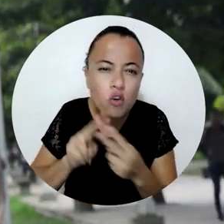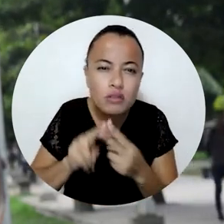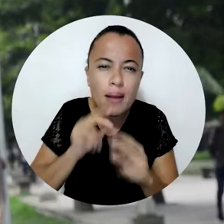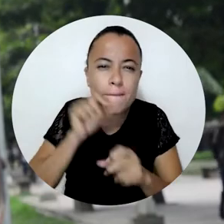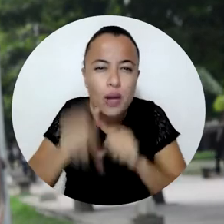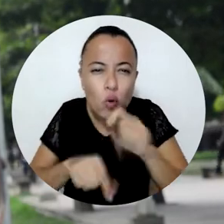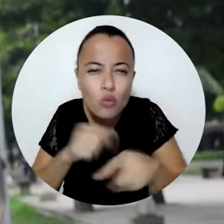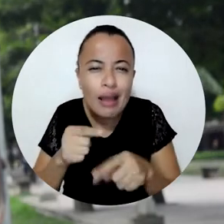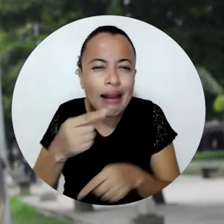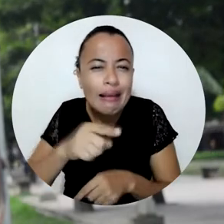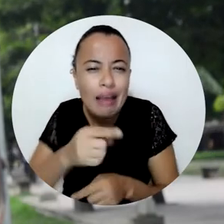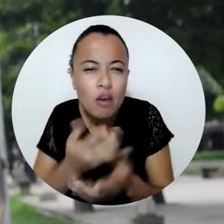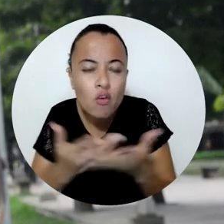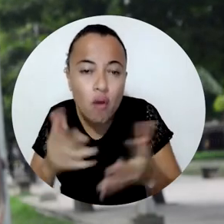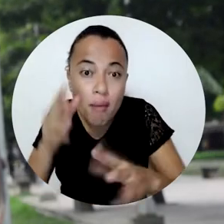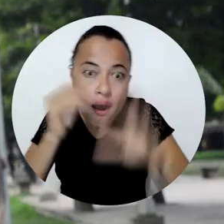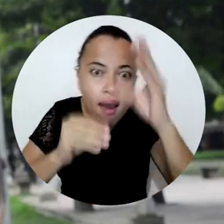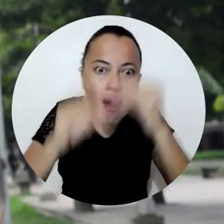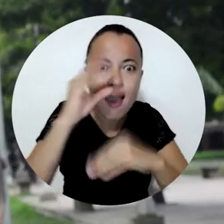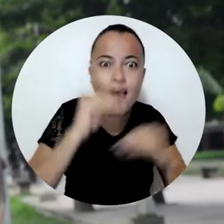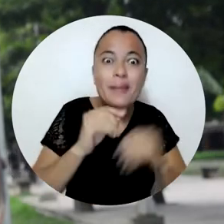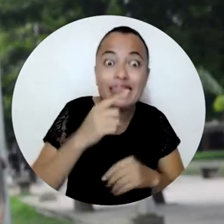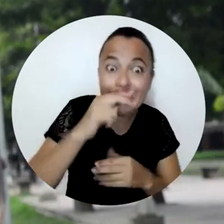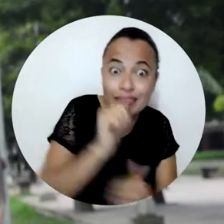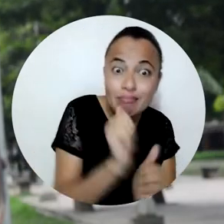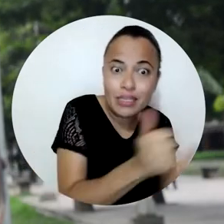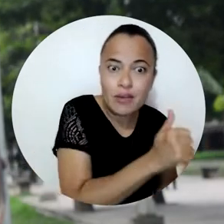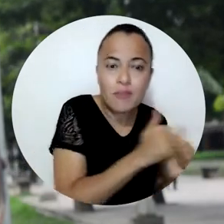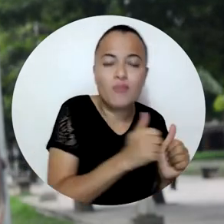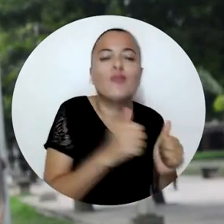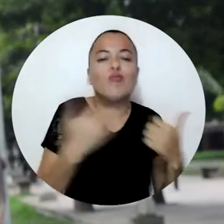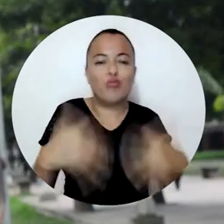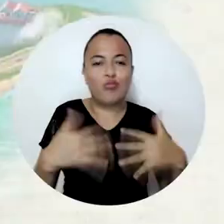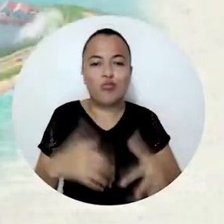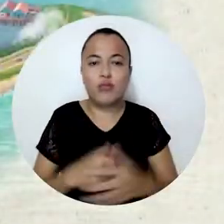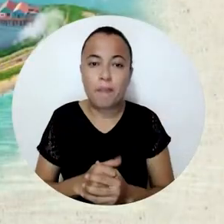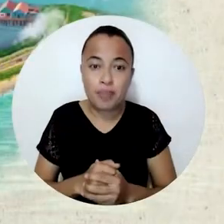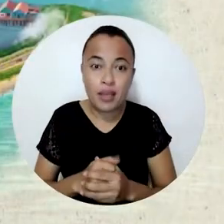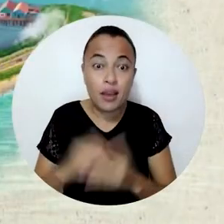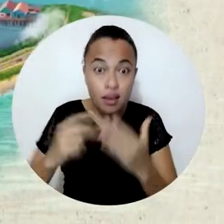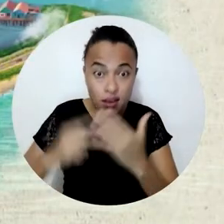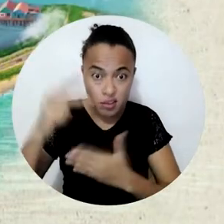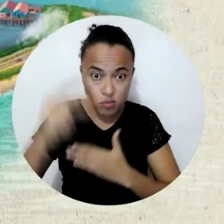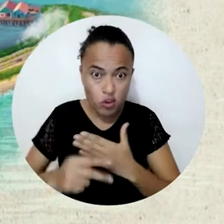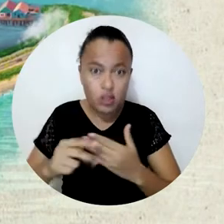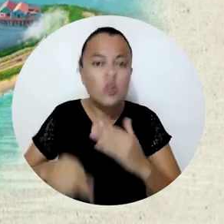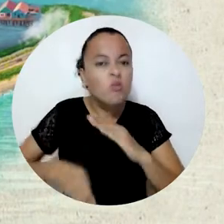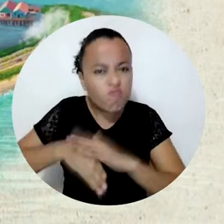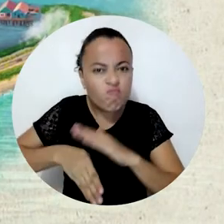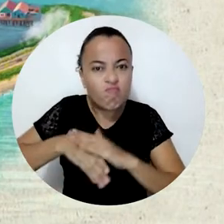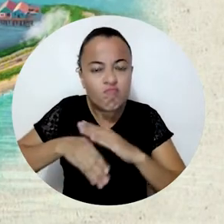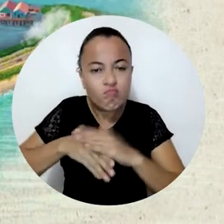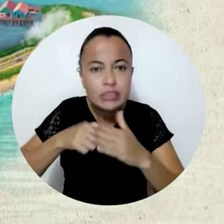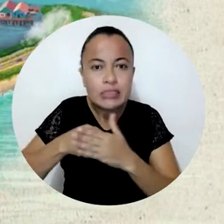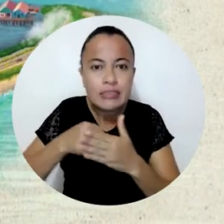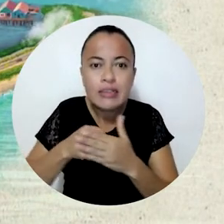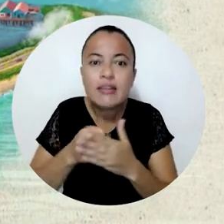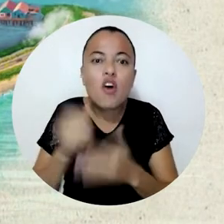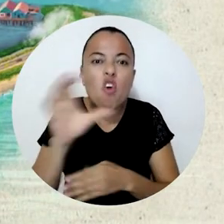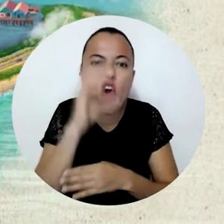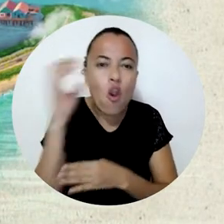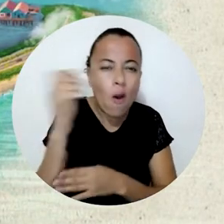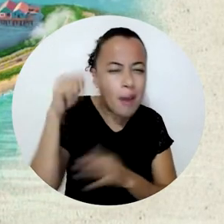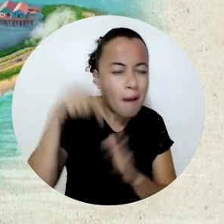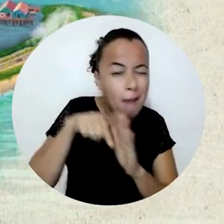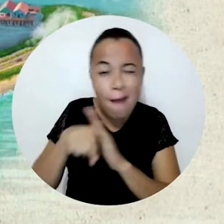investigar, podemos averiguar, podemos preguntar, podemos conocer? Este proyecto aspira a seguir sumergiéndose en la Colombia